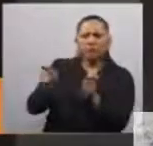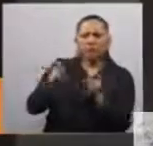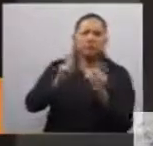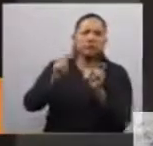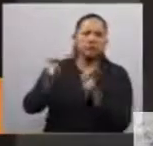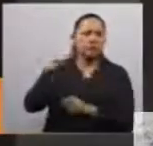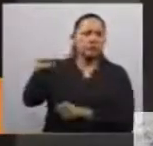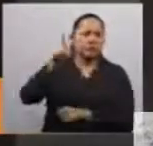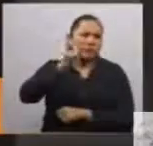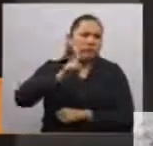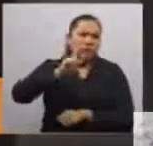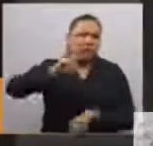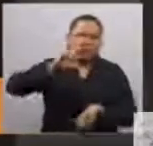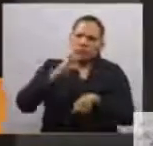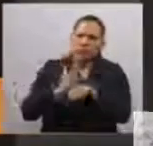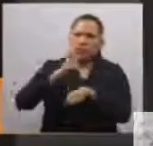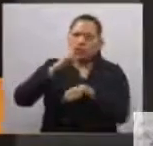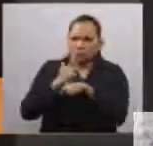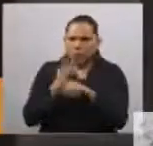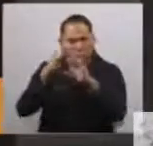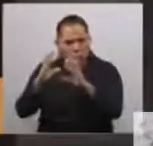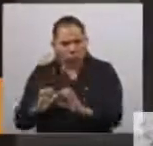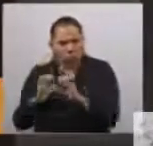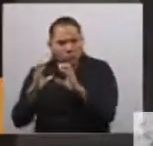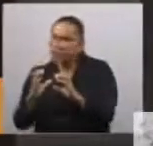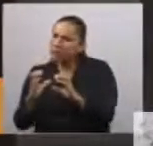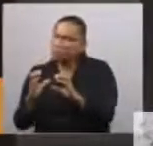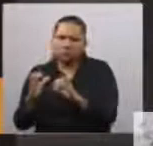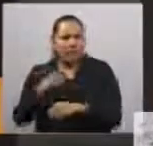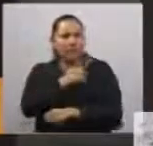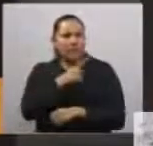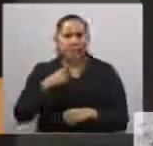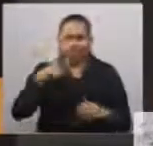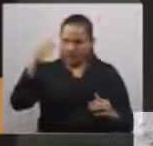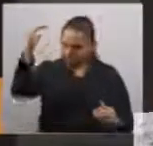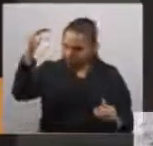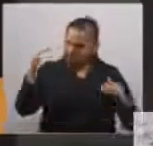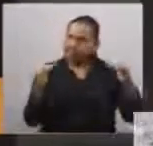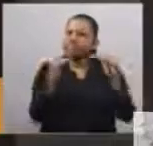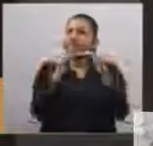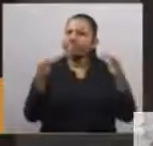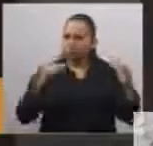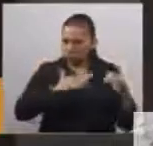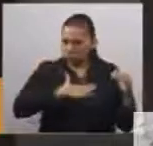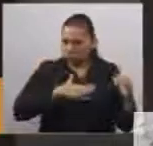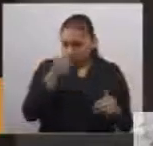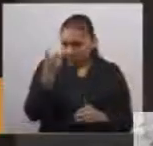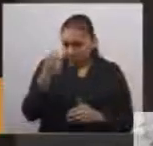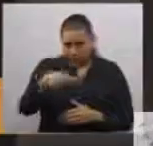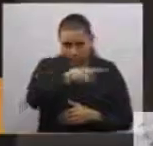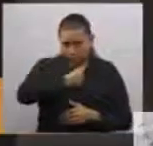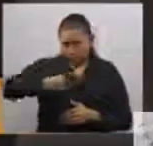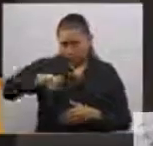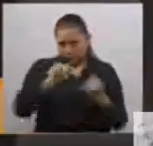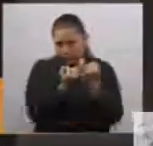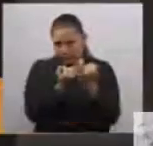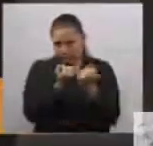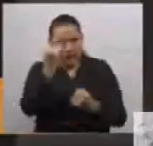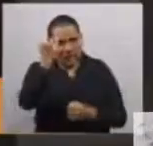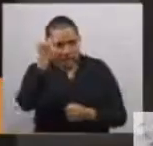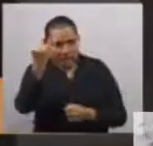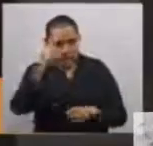cada vez que en este mismo espacio subimos a tribuna a defender nuestras convicciones y causas.